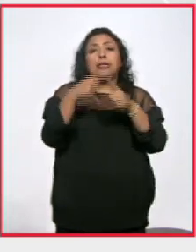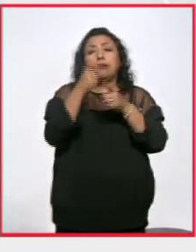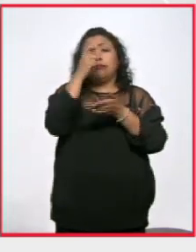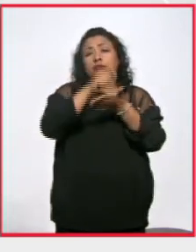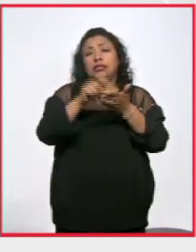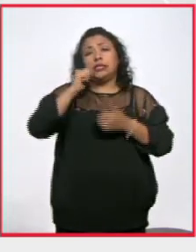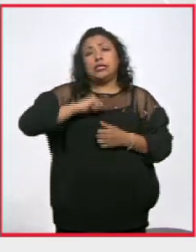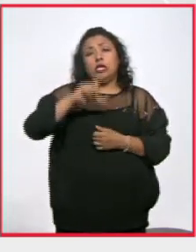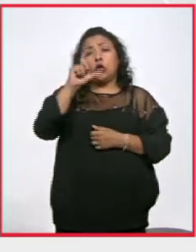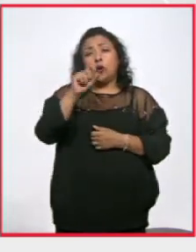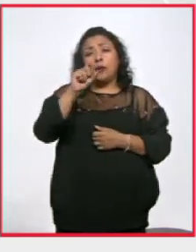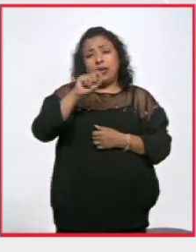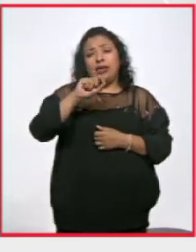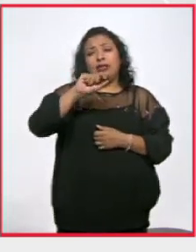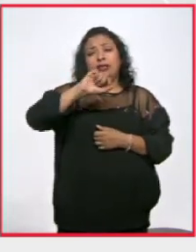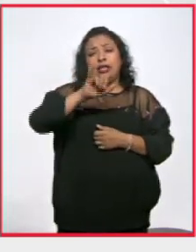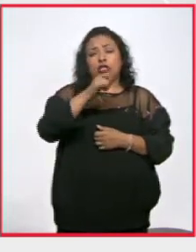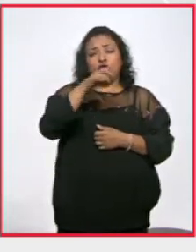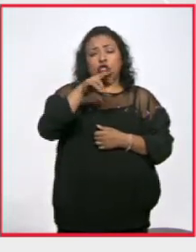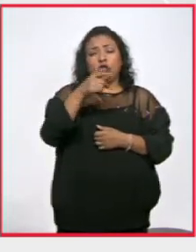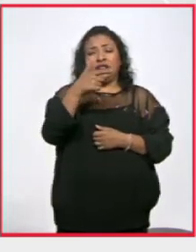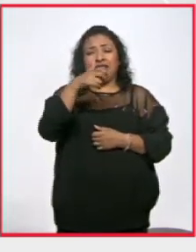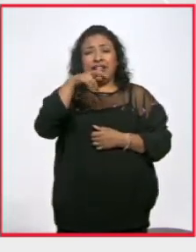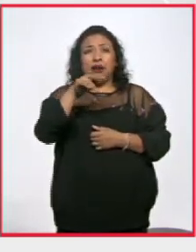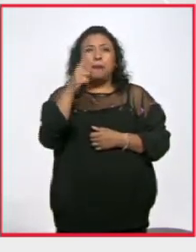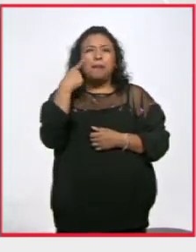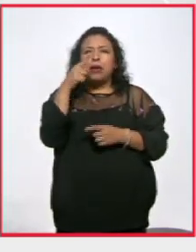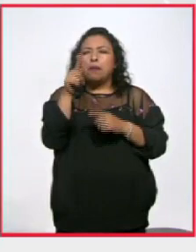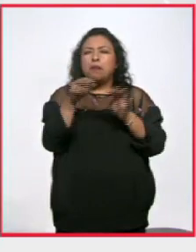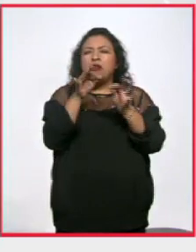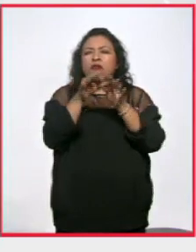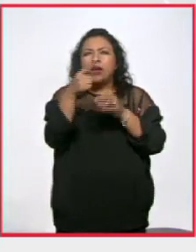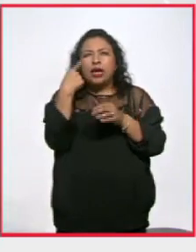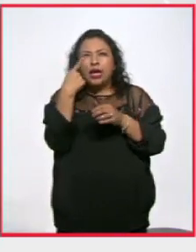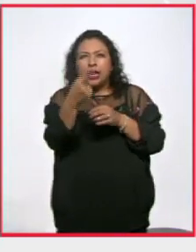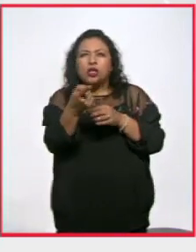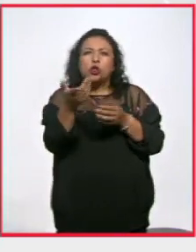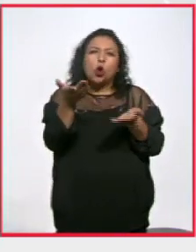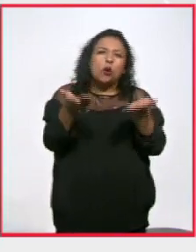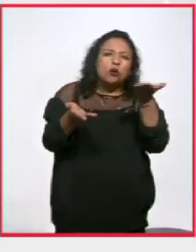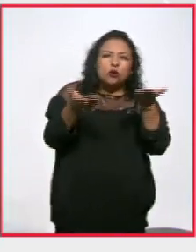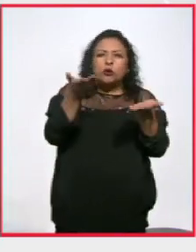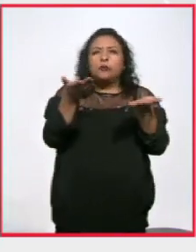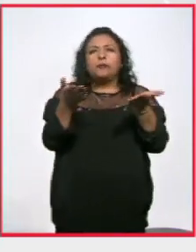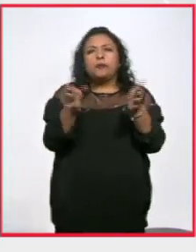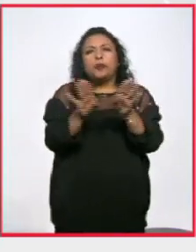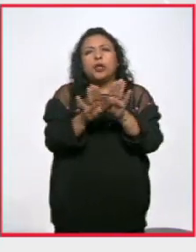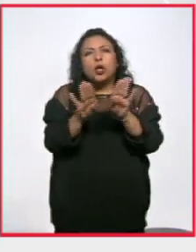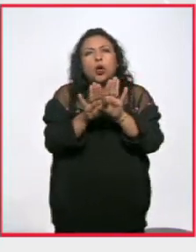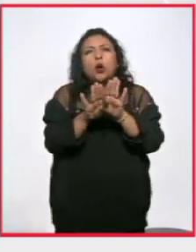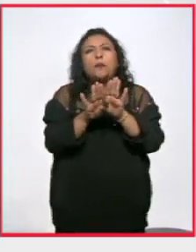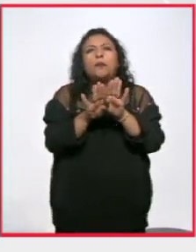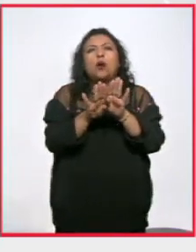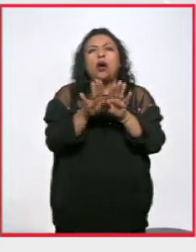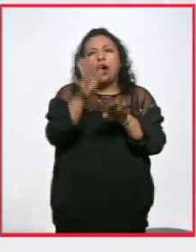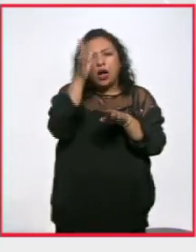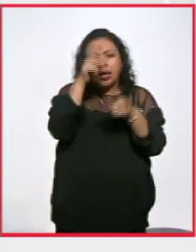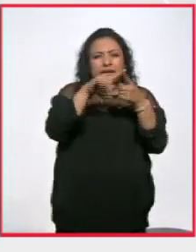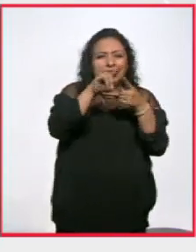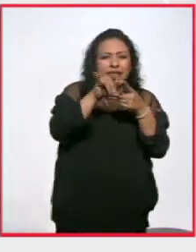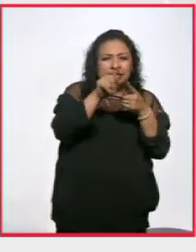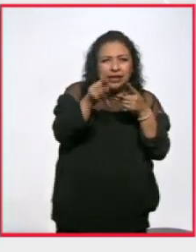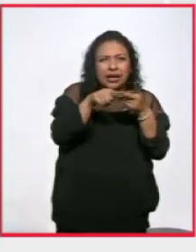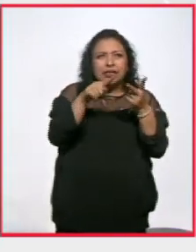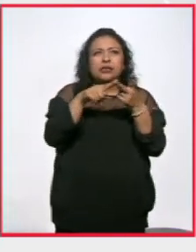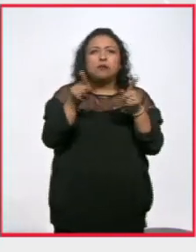compositores del siglo XX George Gershwin que encontró ese punto medio y de alguna manera limó asperezas entre el jazz y lo